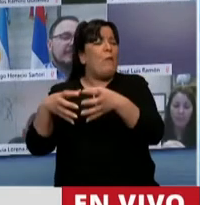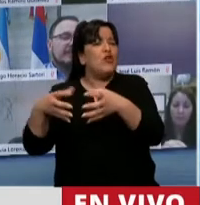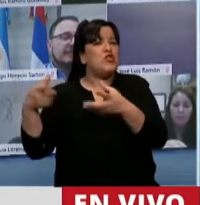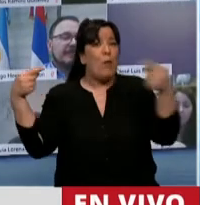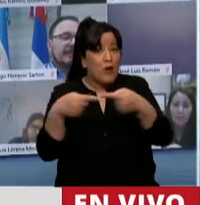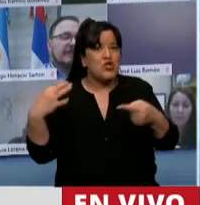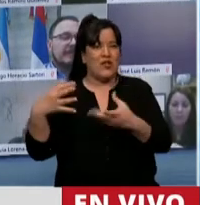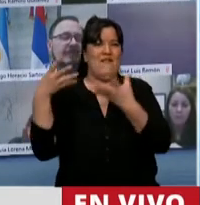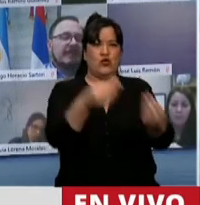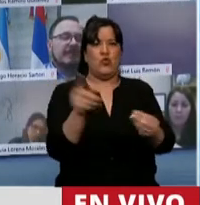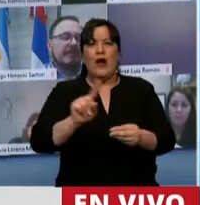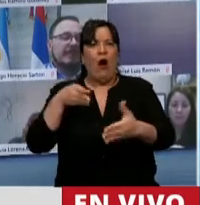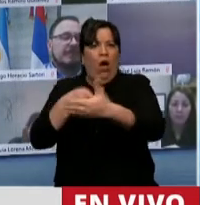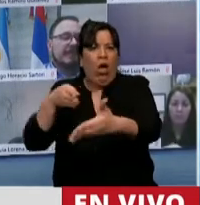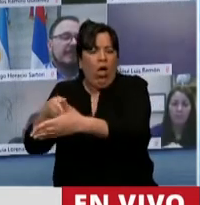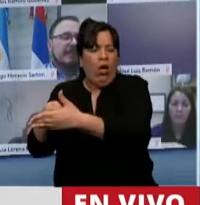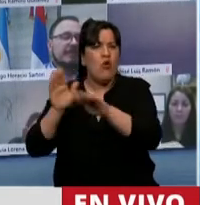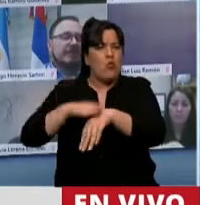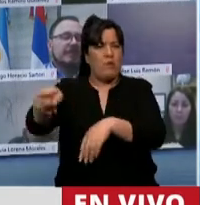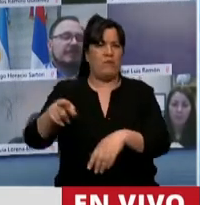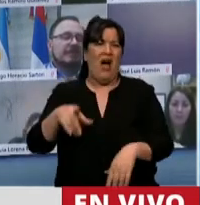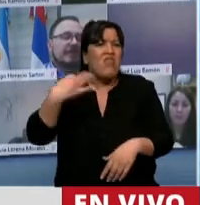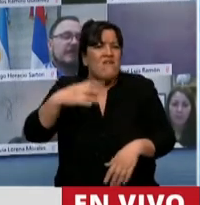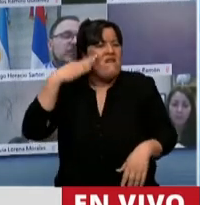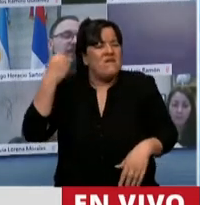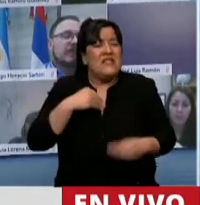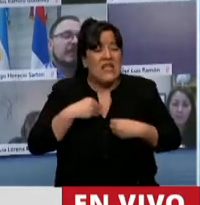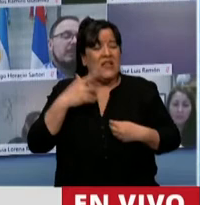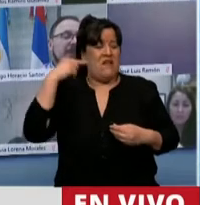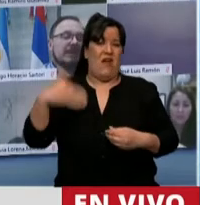que ponga palos en la rueda. Vergüenza les tendría que dar.